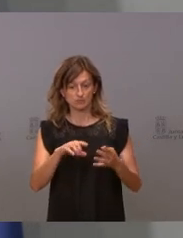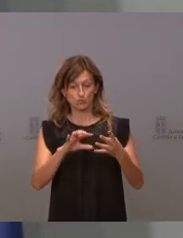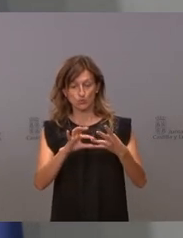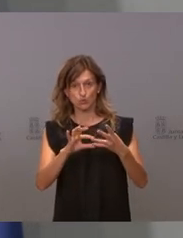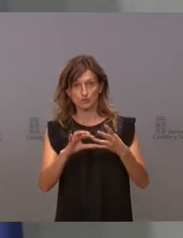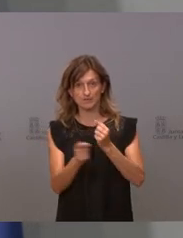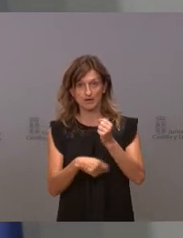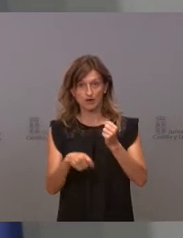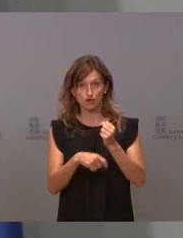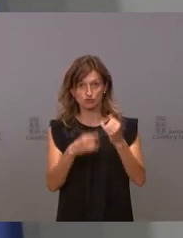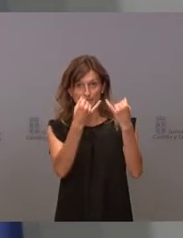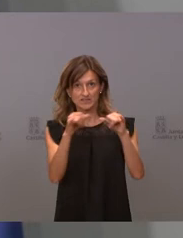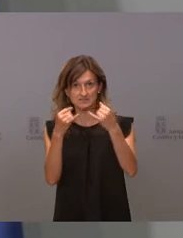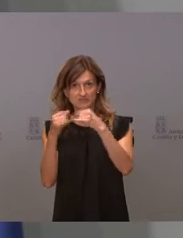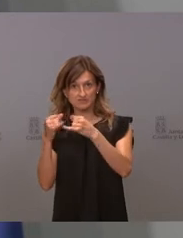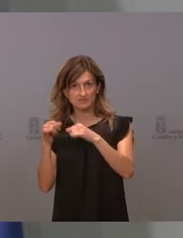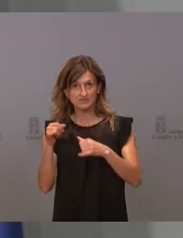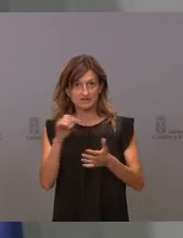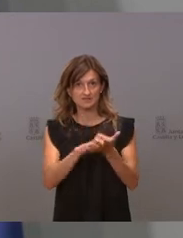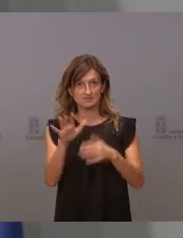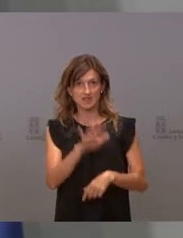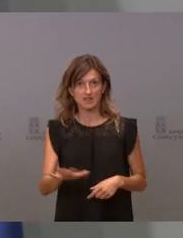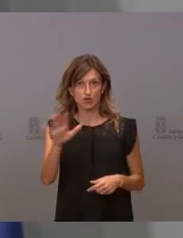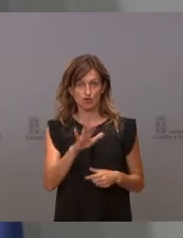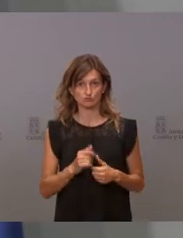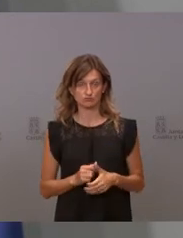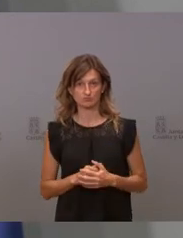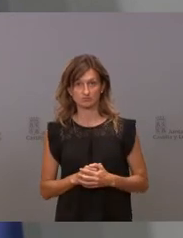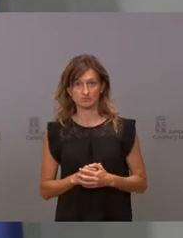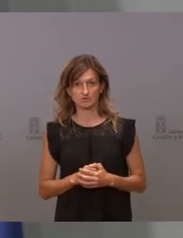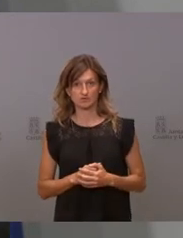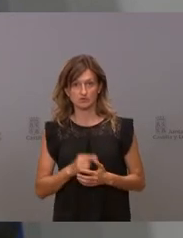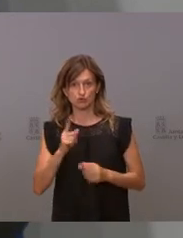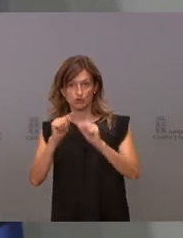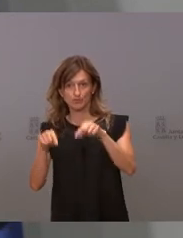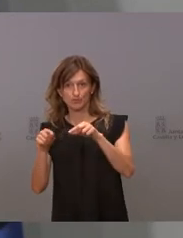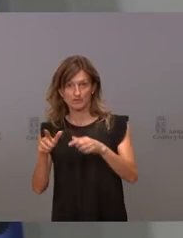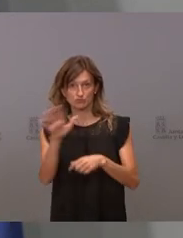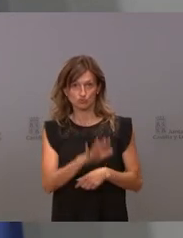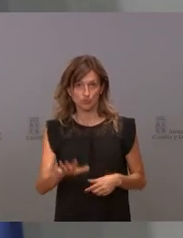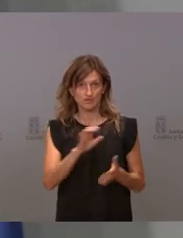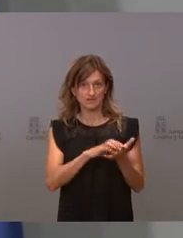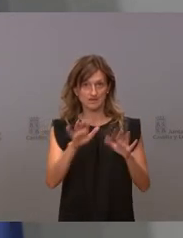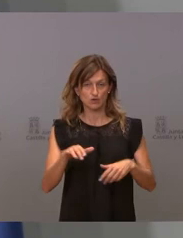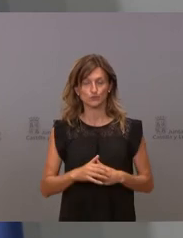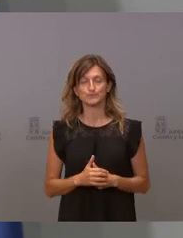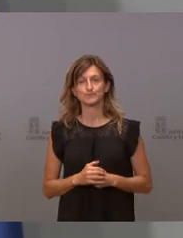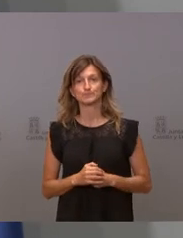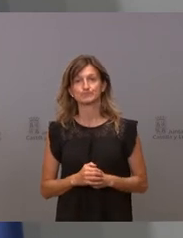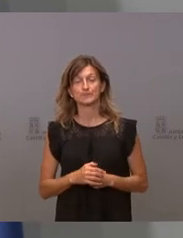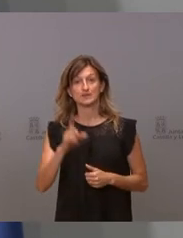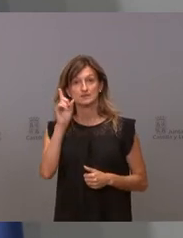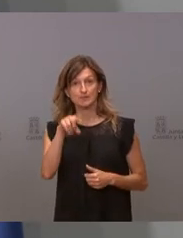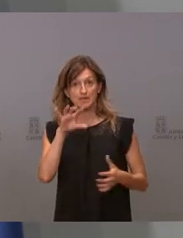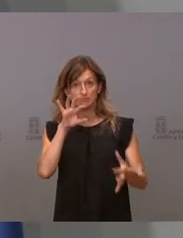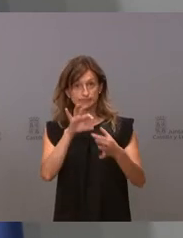acumulan fiestas en toda la comunidad, solamente en dos provincias, pero además tiene mucho que ver, insisto,